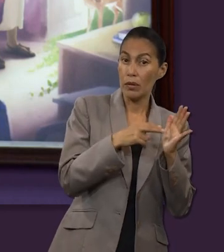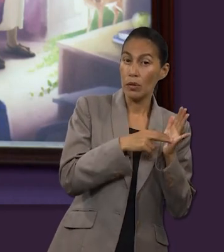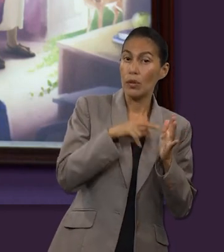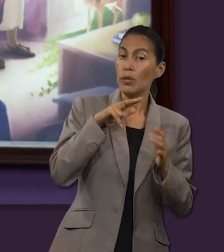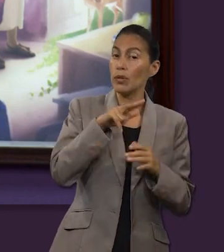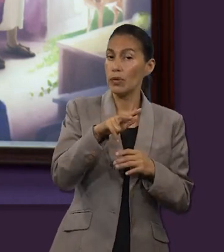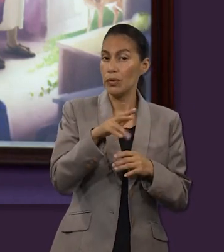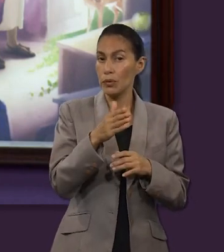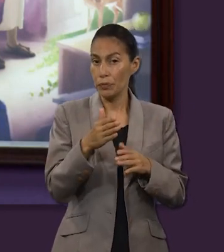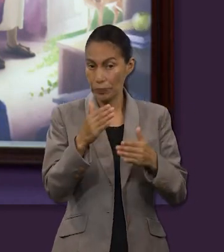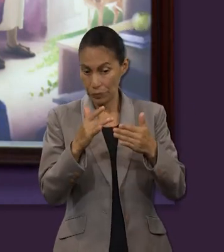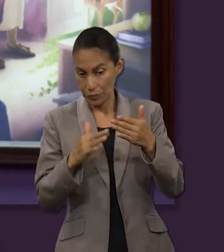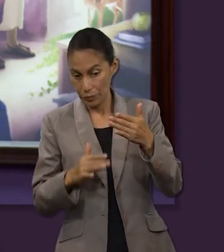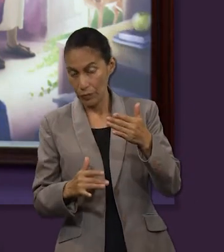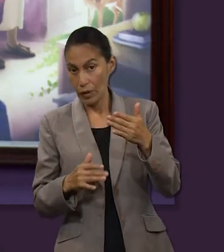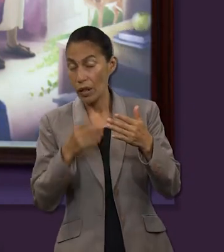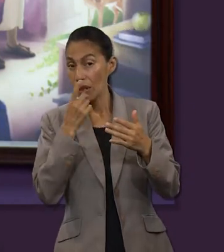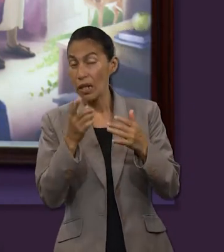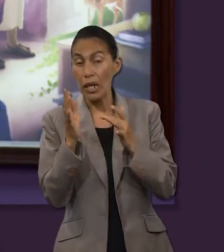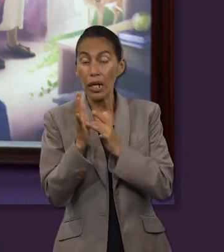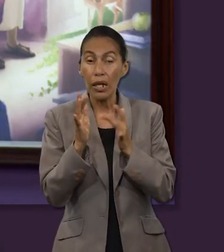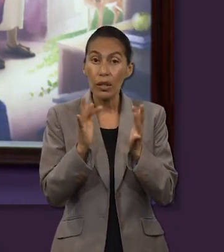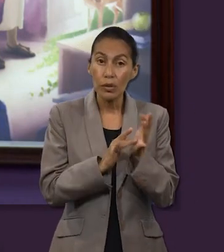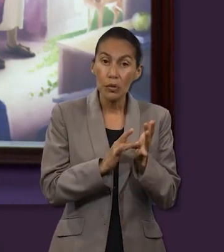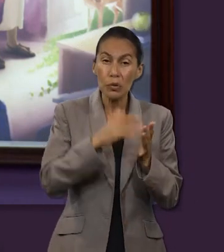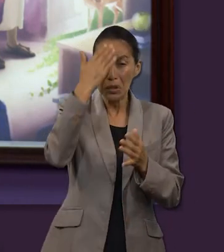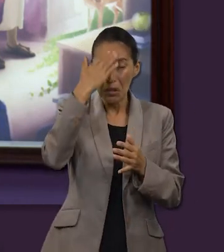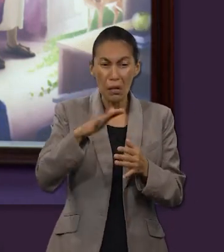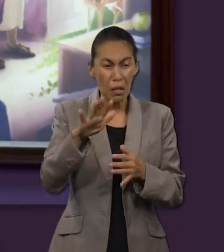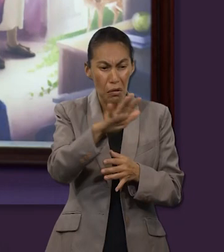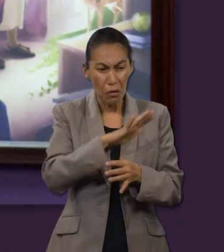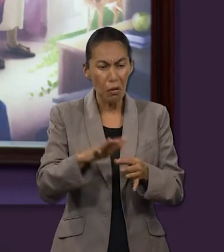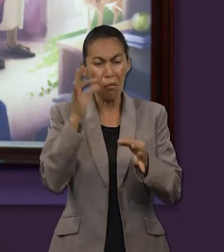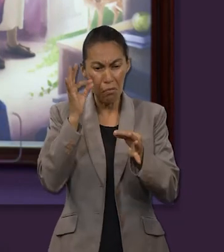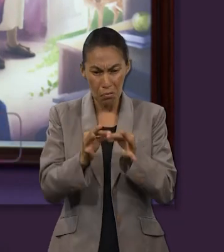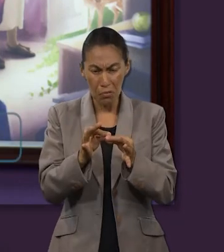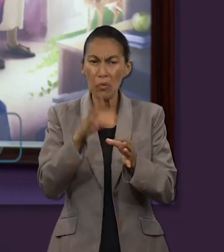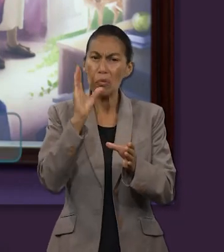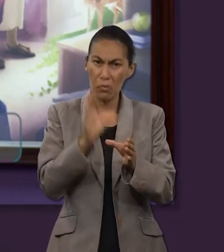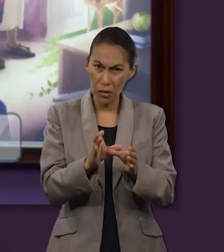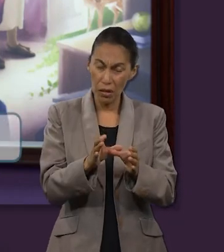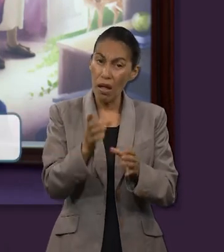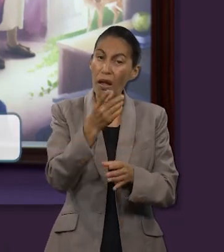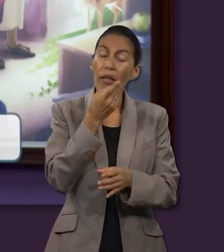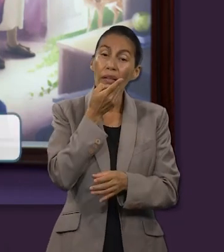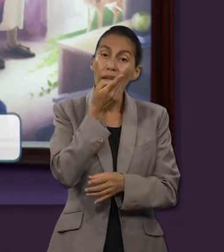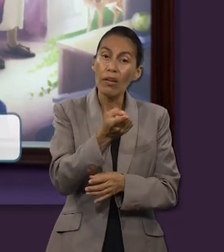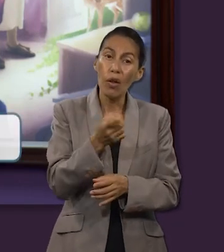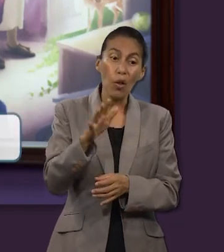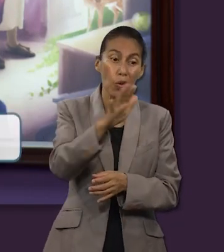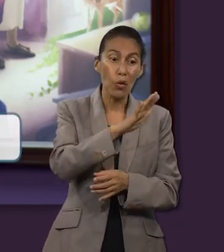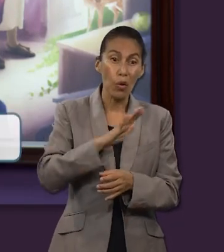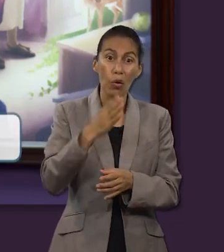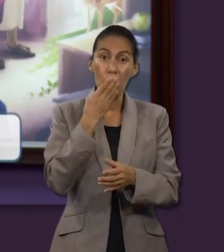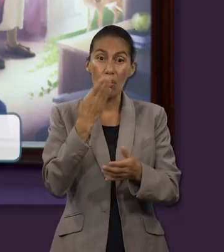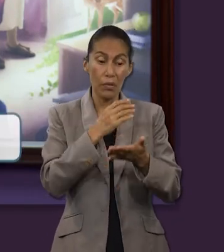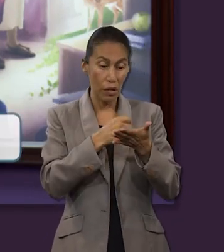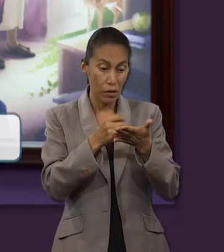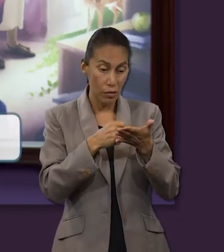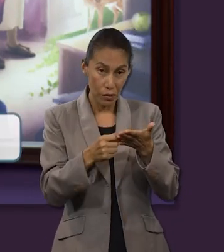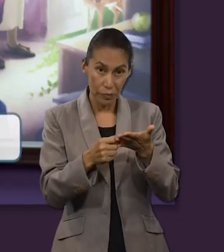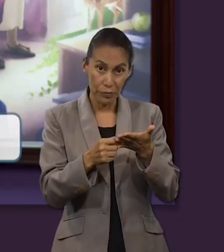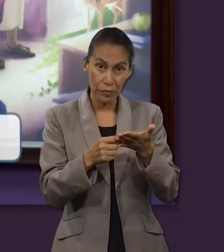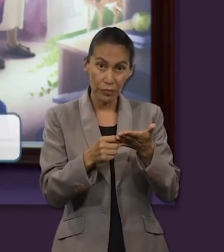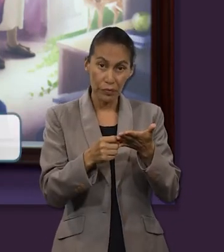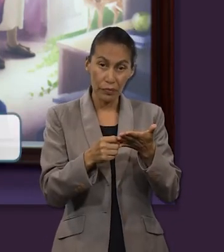versículo 18. Después de esto, sabiendo Jesús que ya todo estaba consumado, dijo para que la escritura se